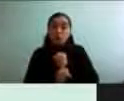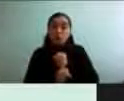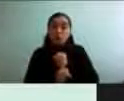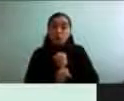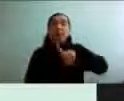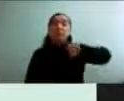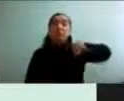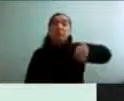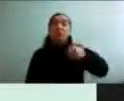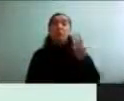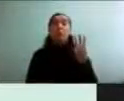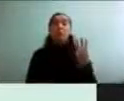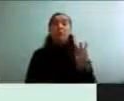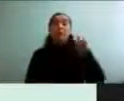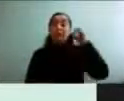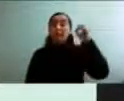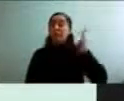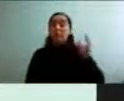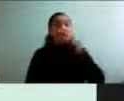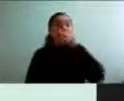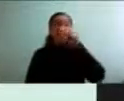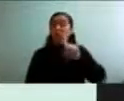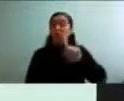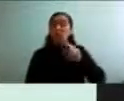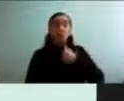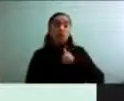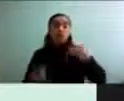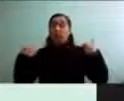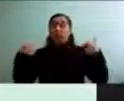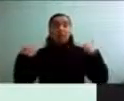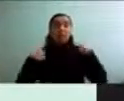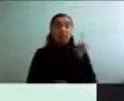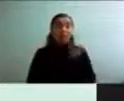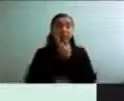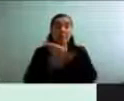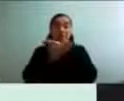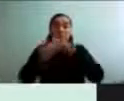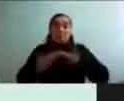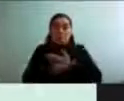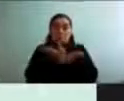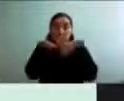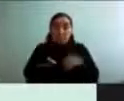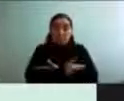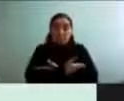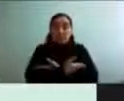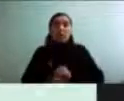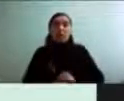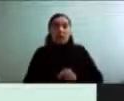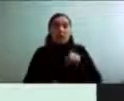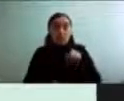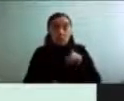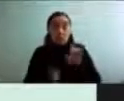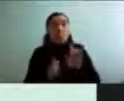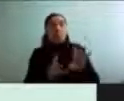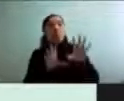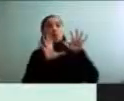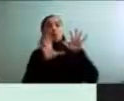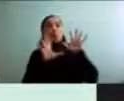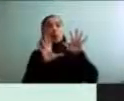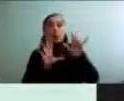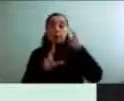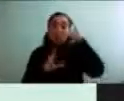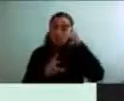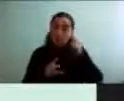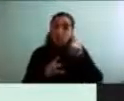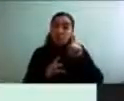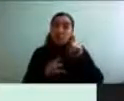se declara inactivo físicamente. Estos números impresionan, pero favorablemente han ido disminuyendo